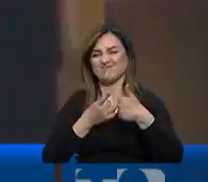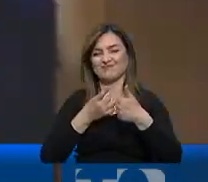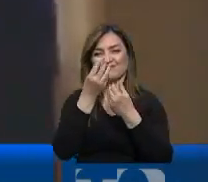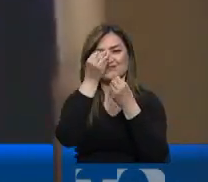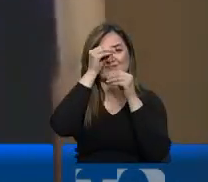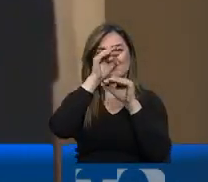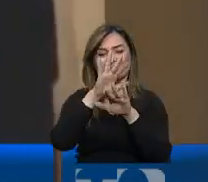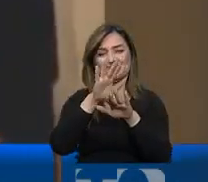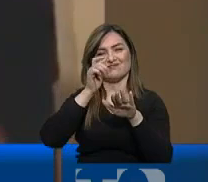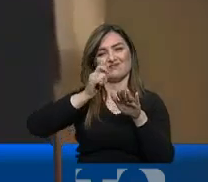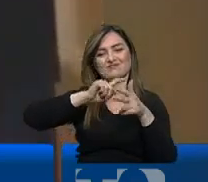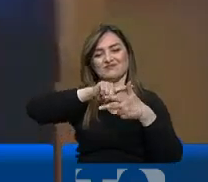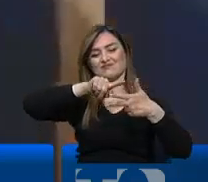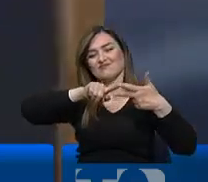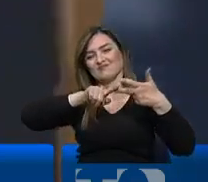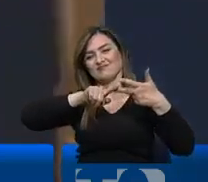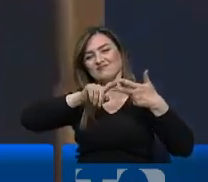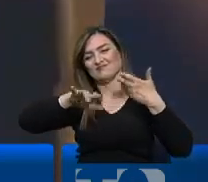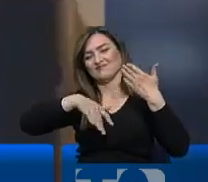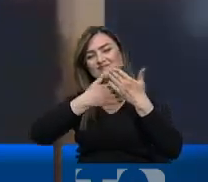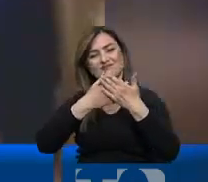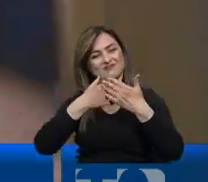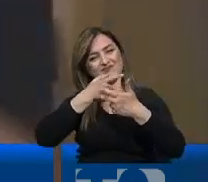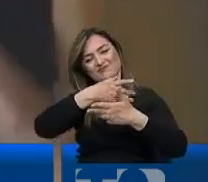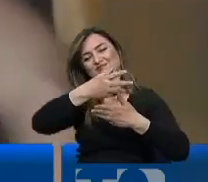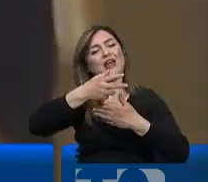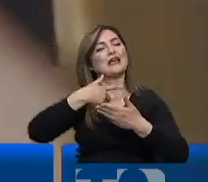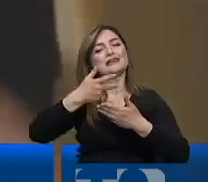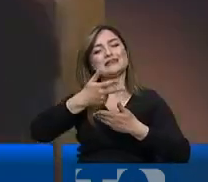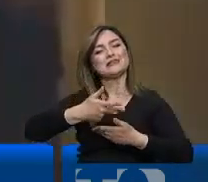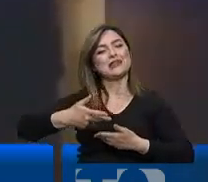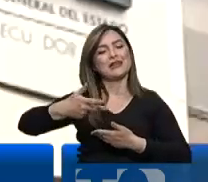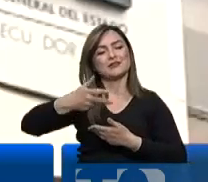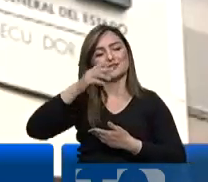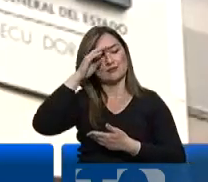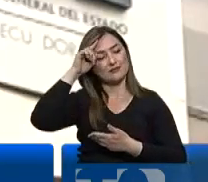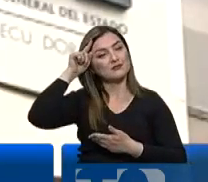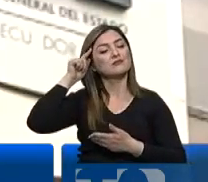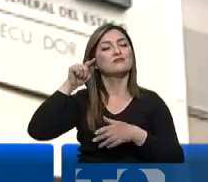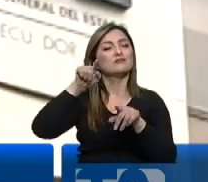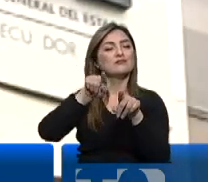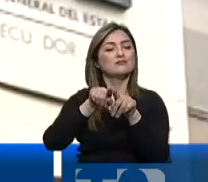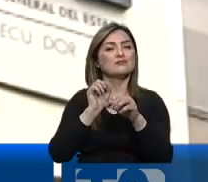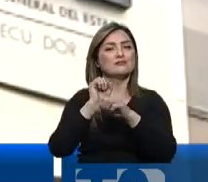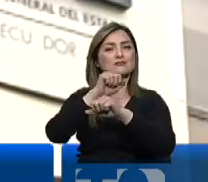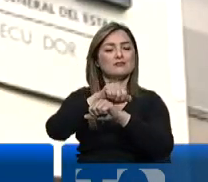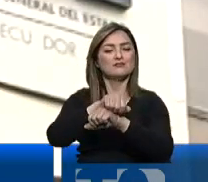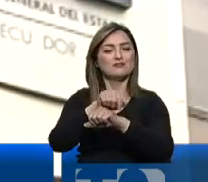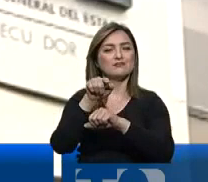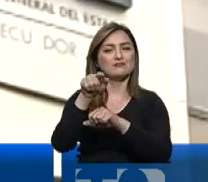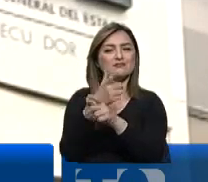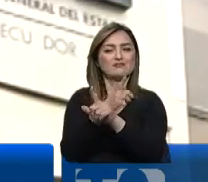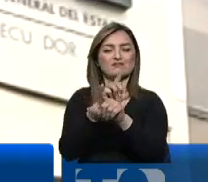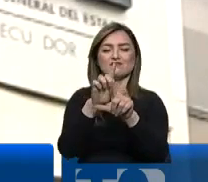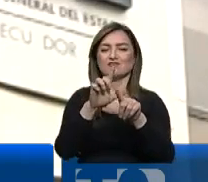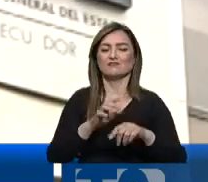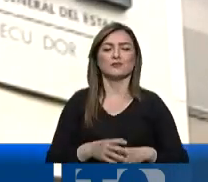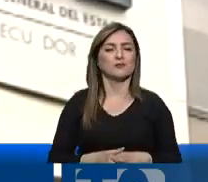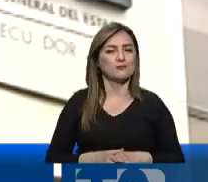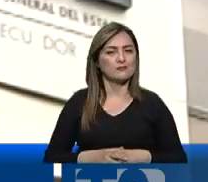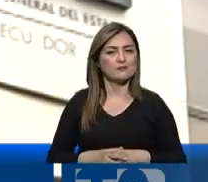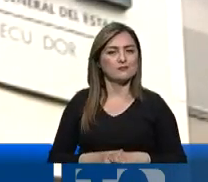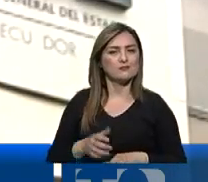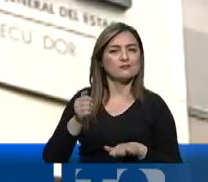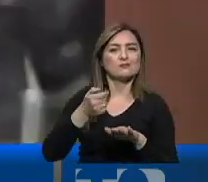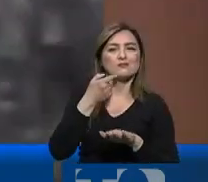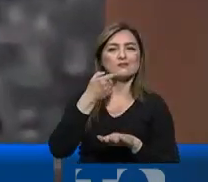El tribunal por unanimidad rechazó el habeas corpus presentado por Daniel Salcedo. El magistrado tomó el argumento de la fiscalía y